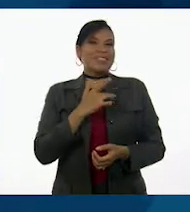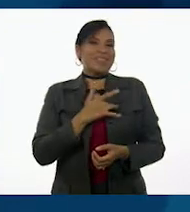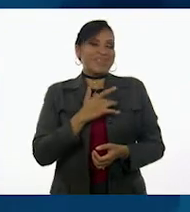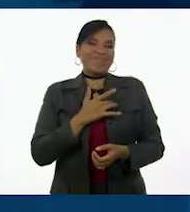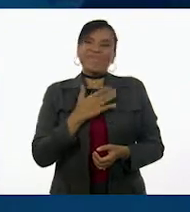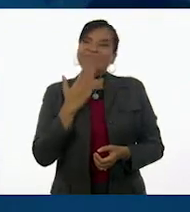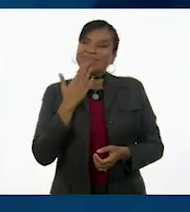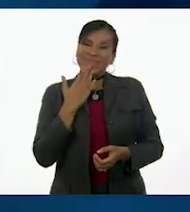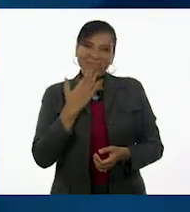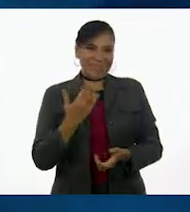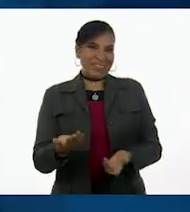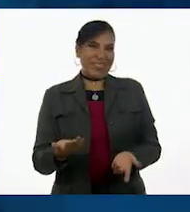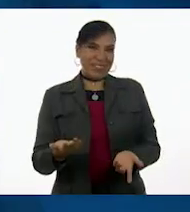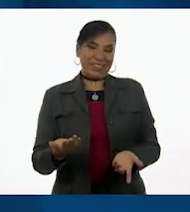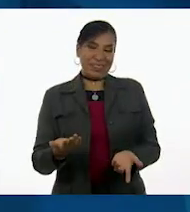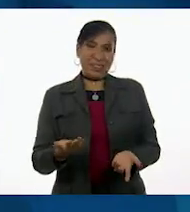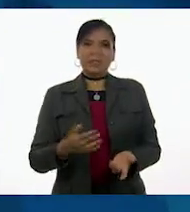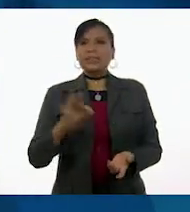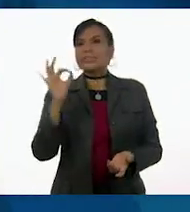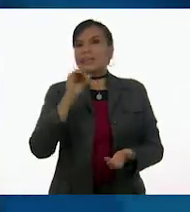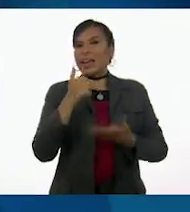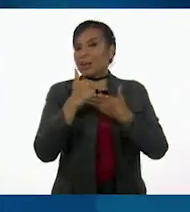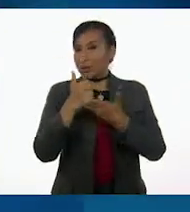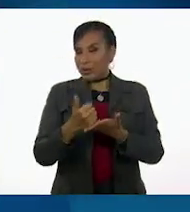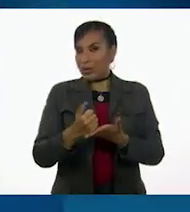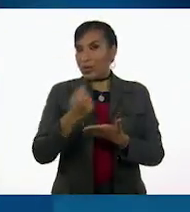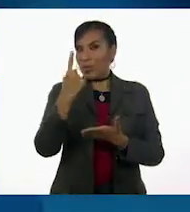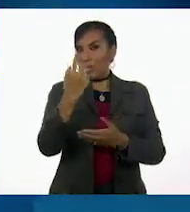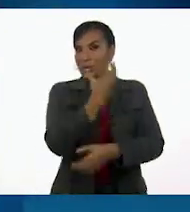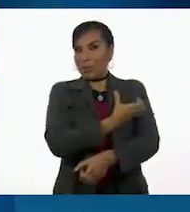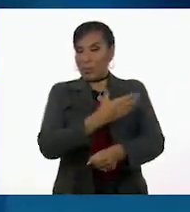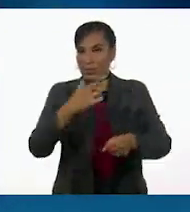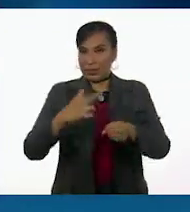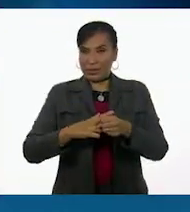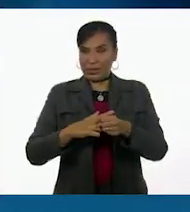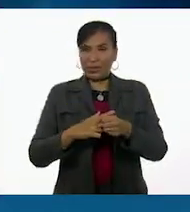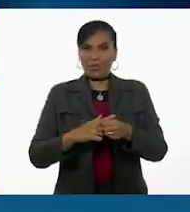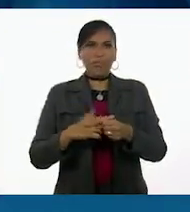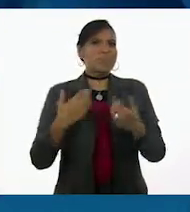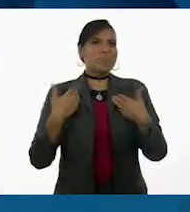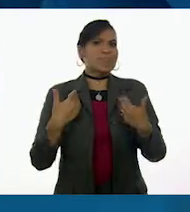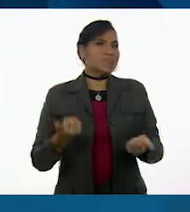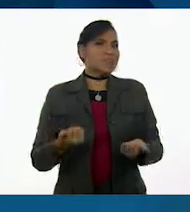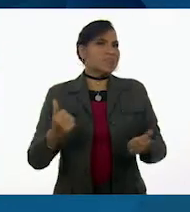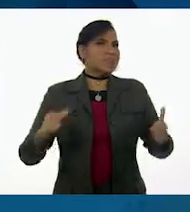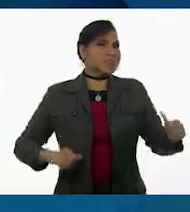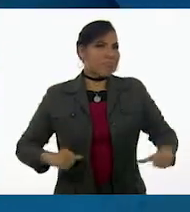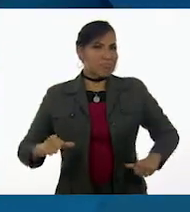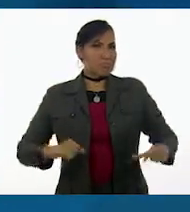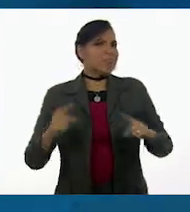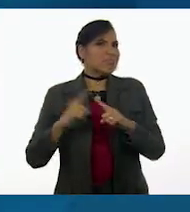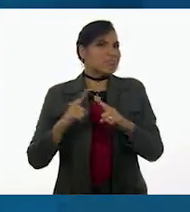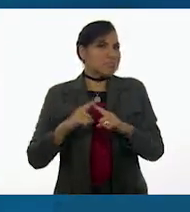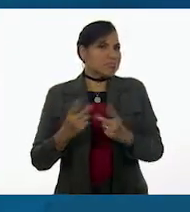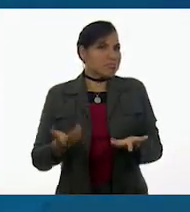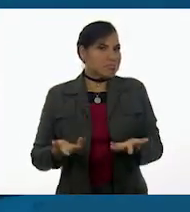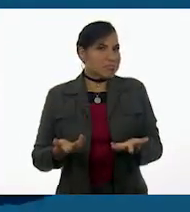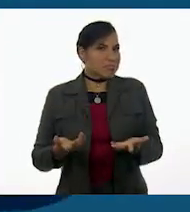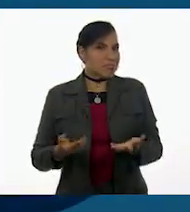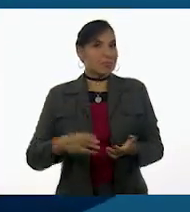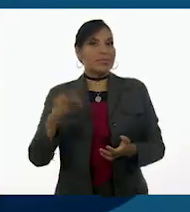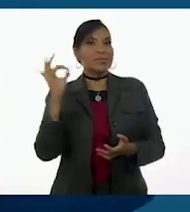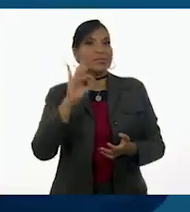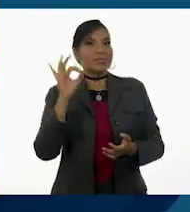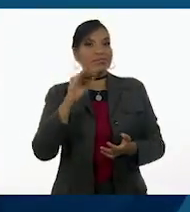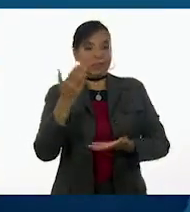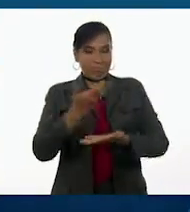muy bien. ¿Qué tal ayudar a un compañero que no entienda una actividad o la tarea? O tal